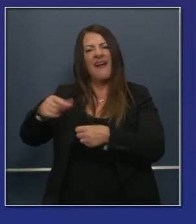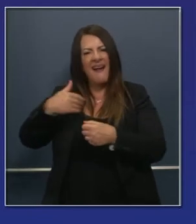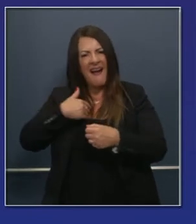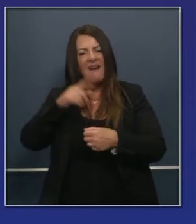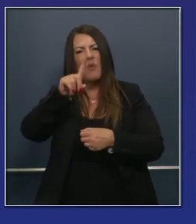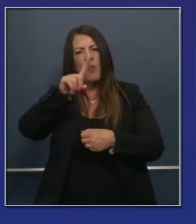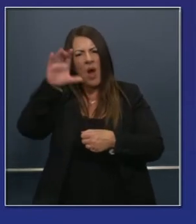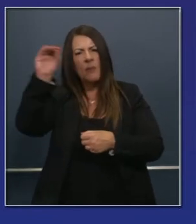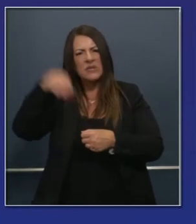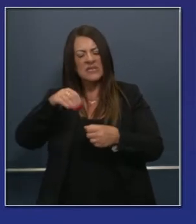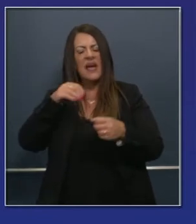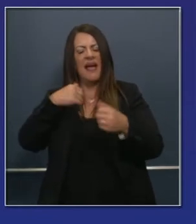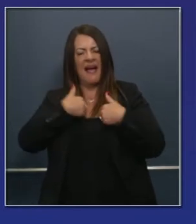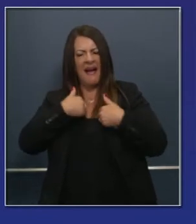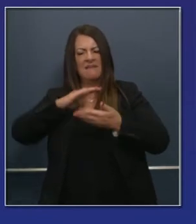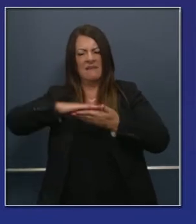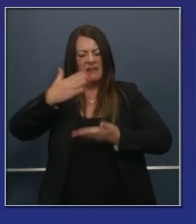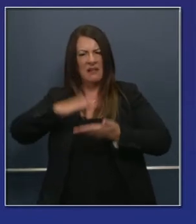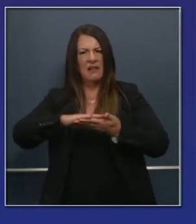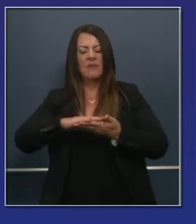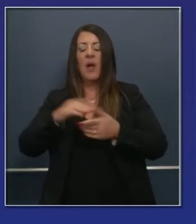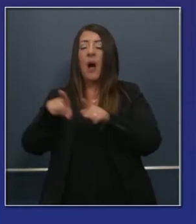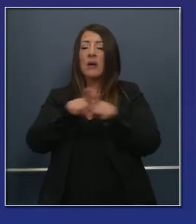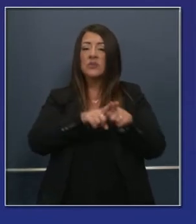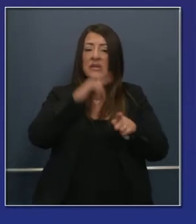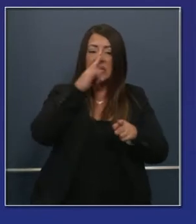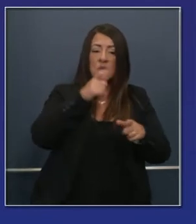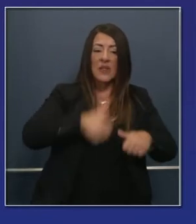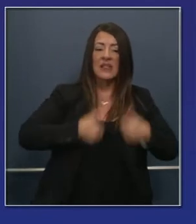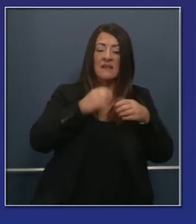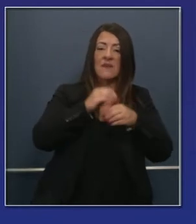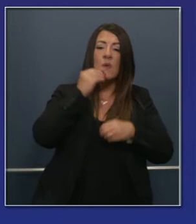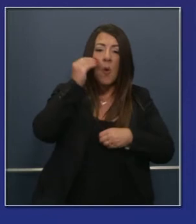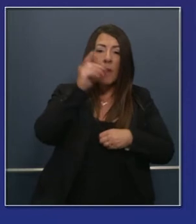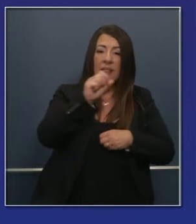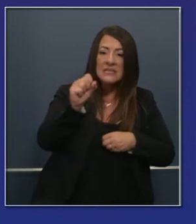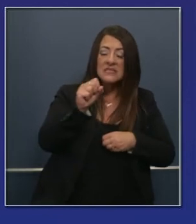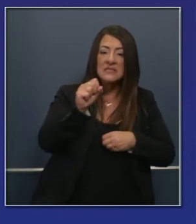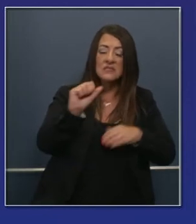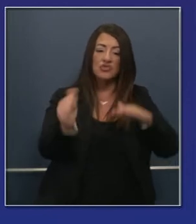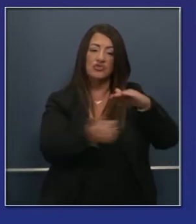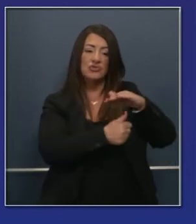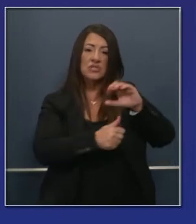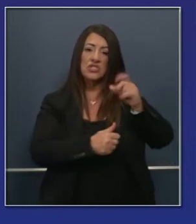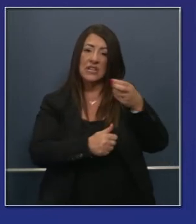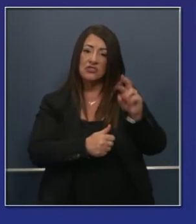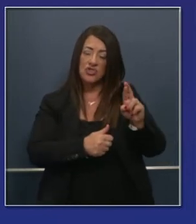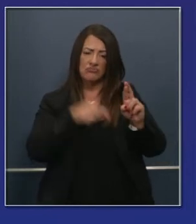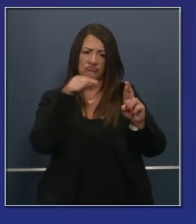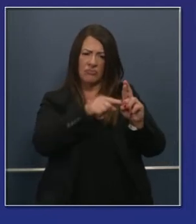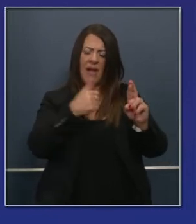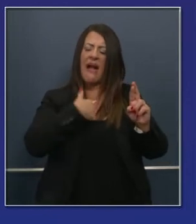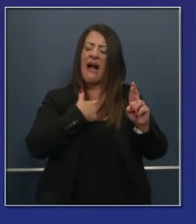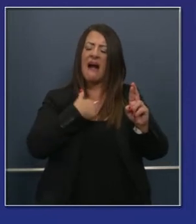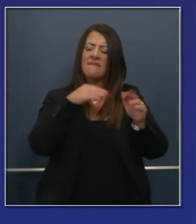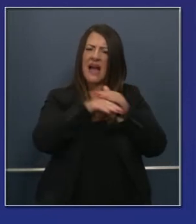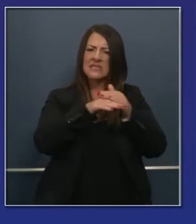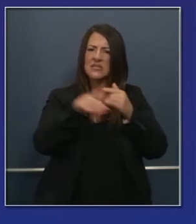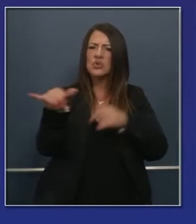computadoras portátiles y hotspots. Y son niños que están en albergues